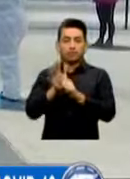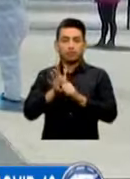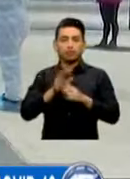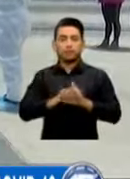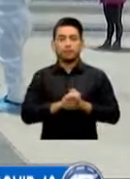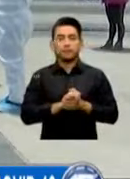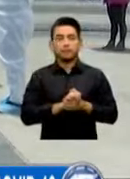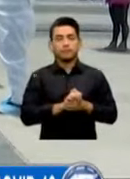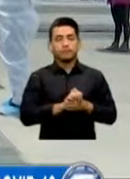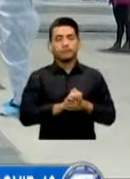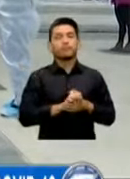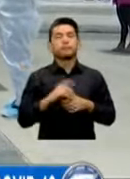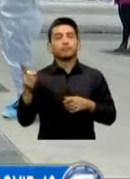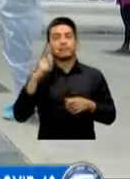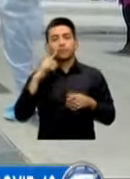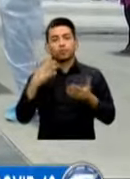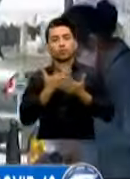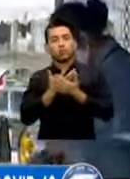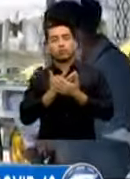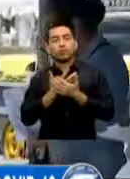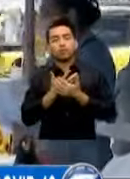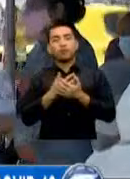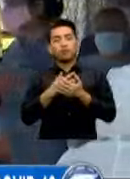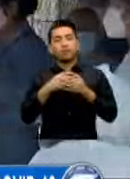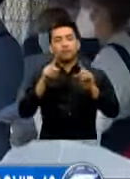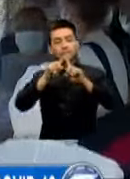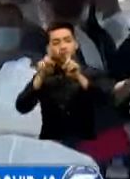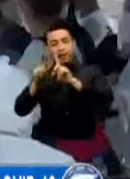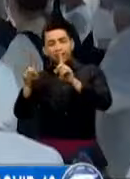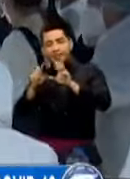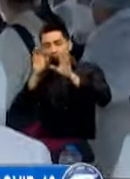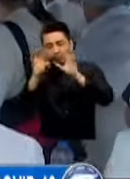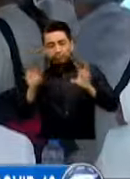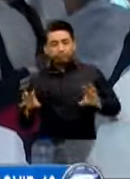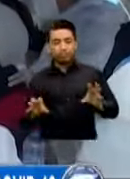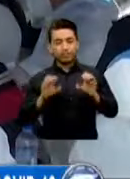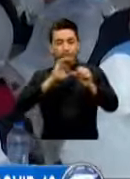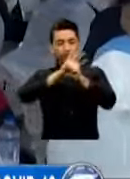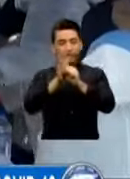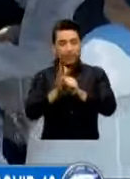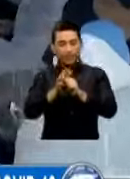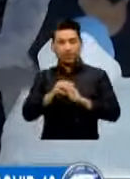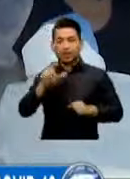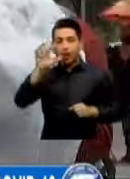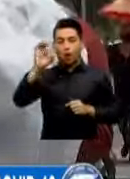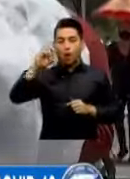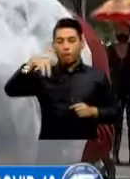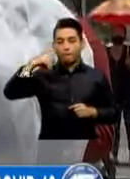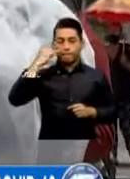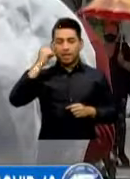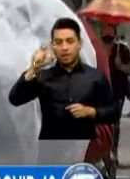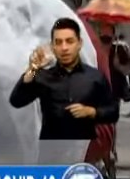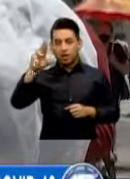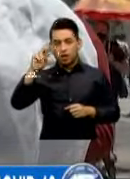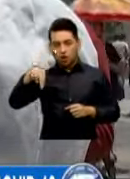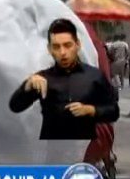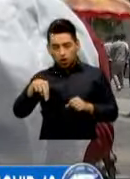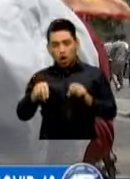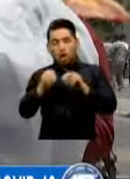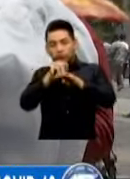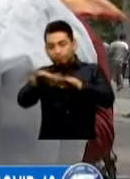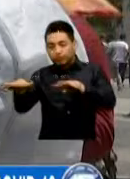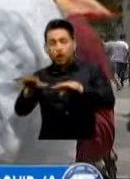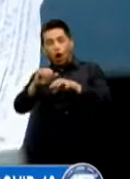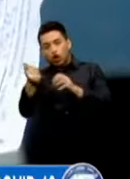La variante de COVID-19 Omicron y sus distintas subvariantes han incrementado el número de casos Pues según expertos